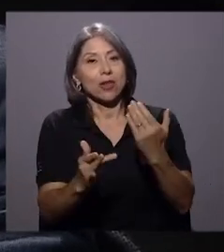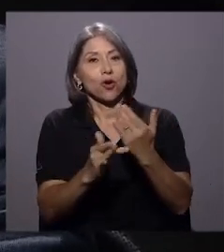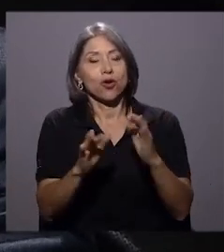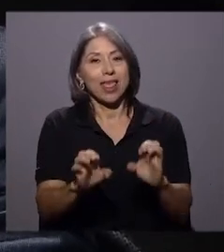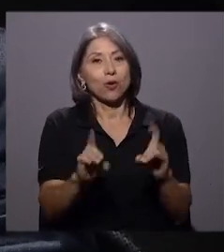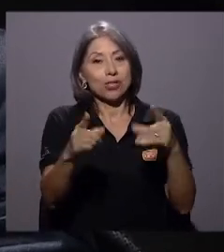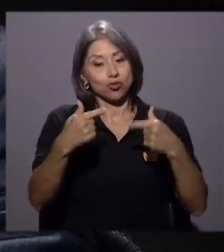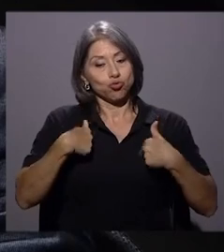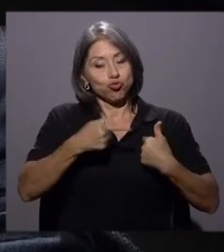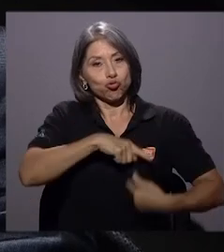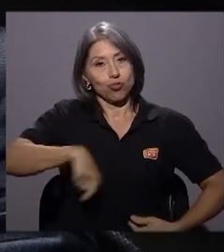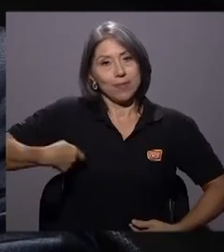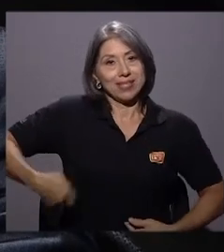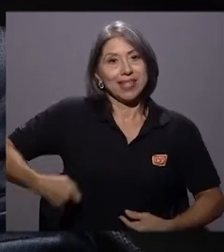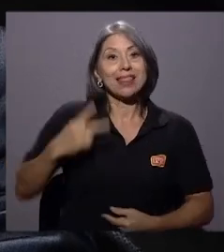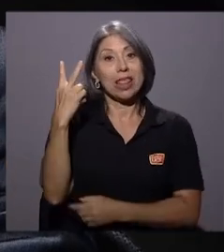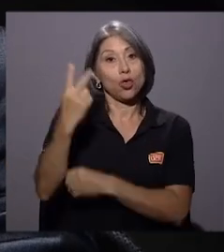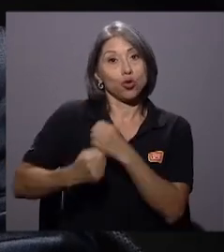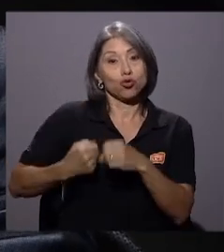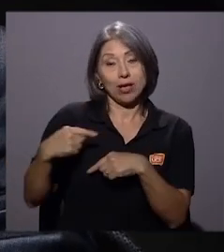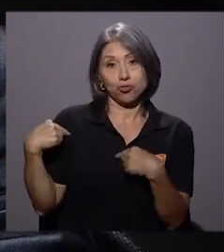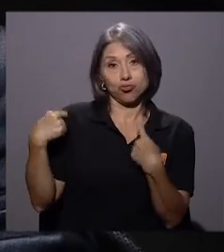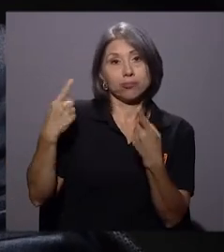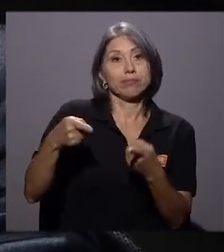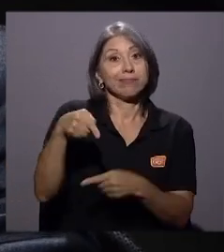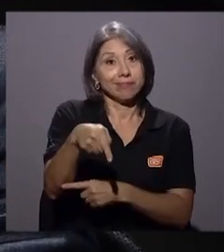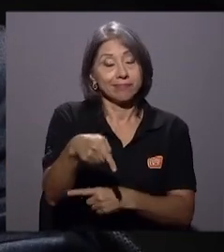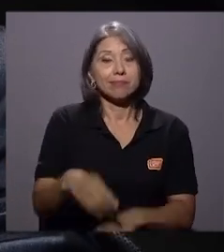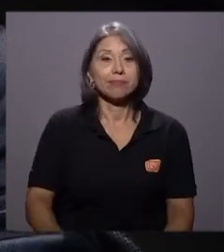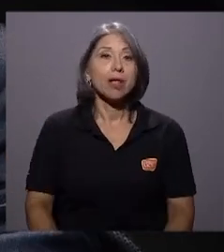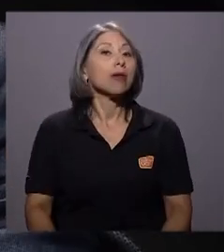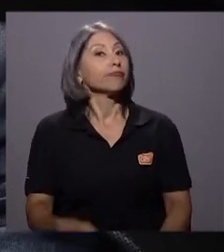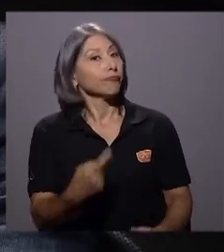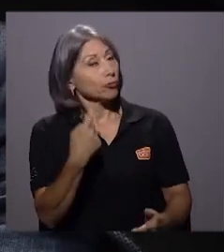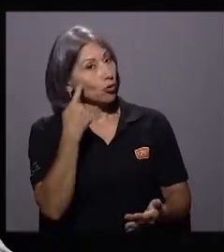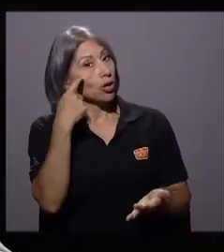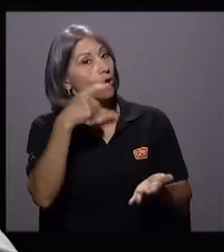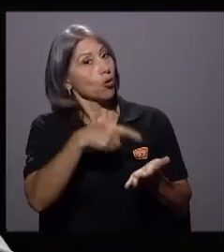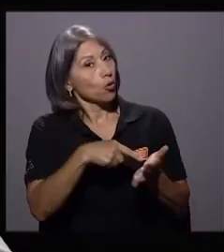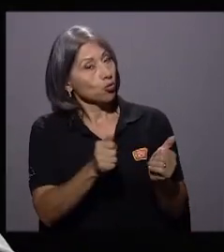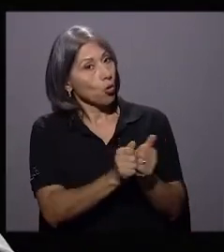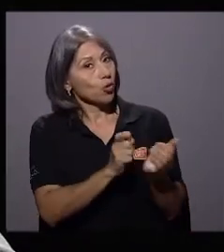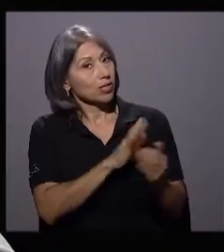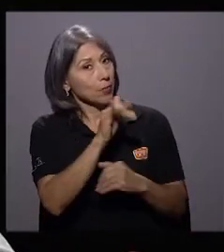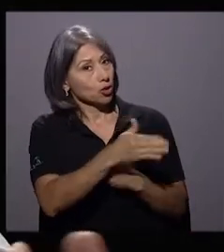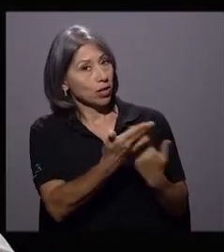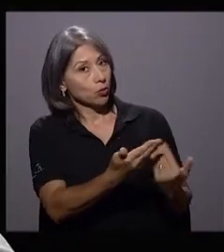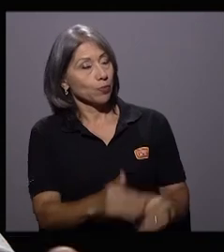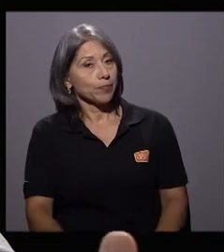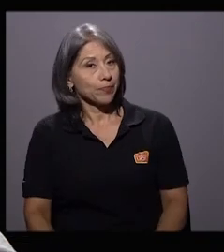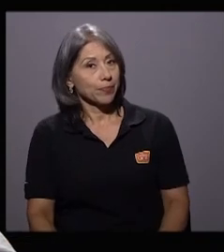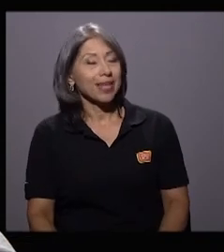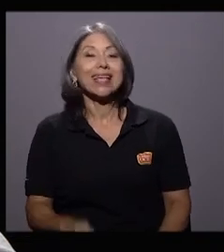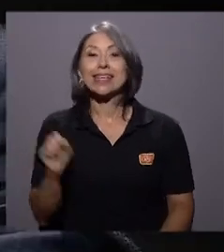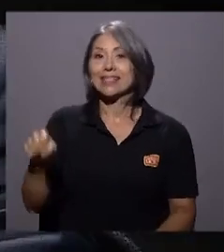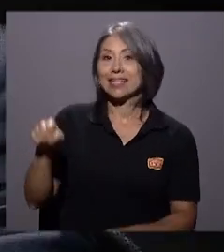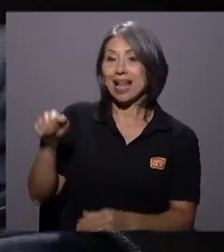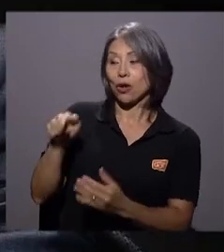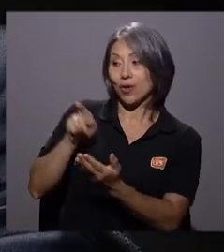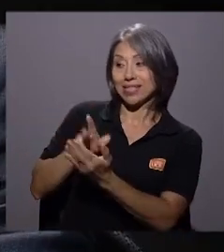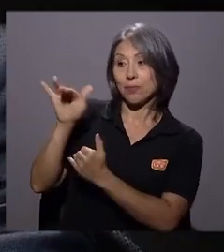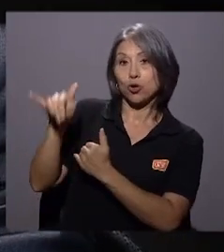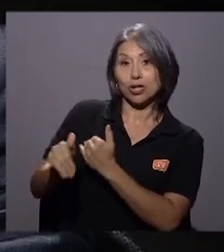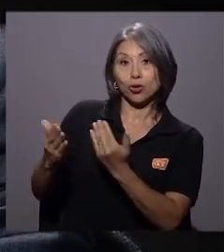Yo soy el presidente, llevo dos años ya presidiendo esa comisión. Déjeme reconocérselo con este proyecto en específico incluso. Claro, y este proyecto que